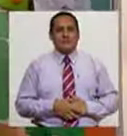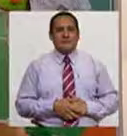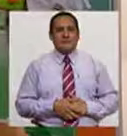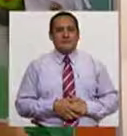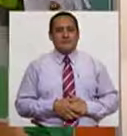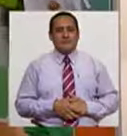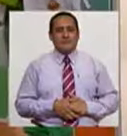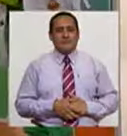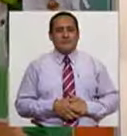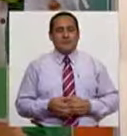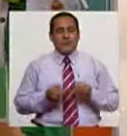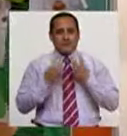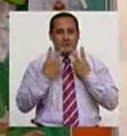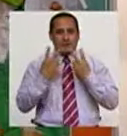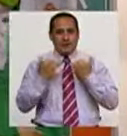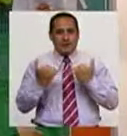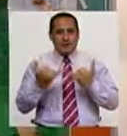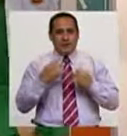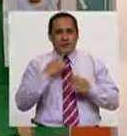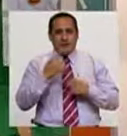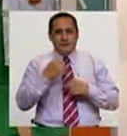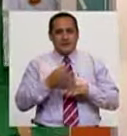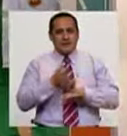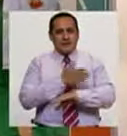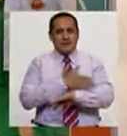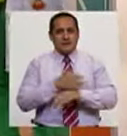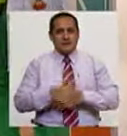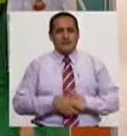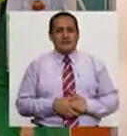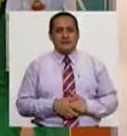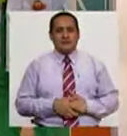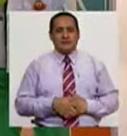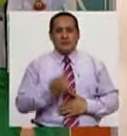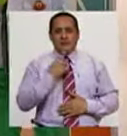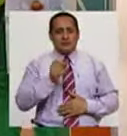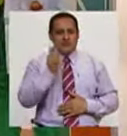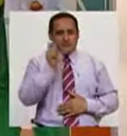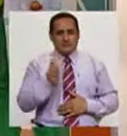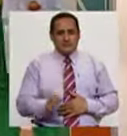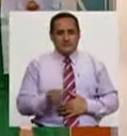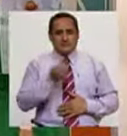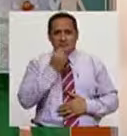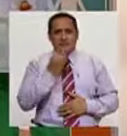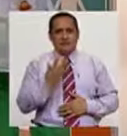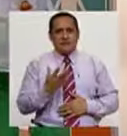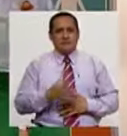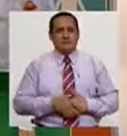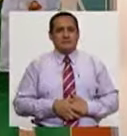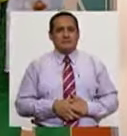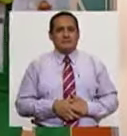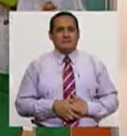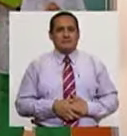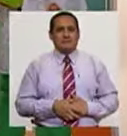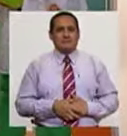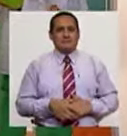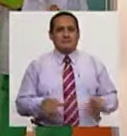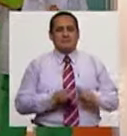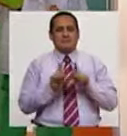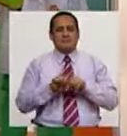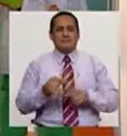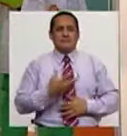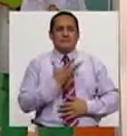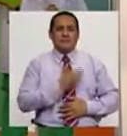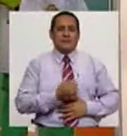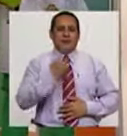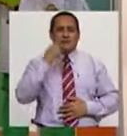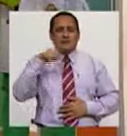el perro. Oye, pero no tiene mal las vibras, ¿sá? No, no, no. Está bien. tú estás súper bien. Pero no le cae a nadie, le cae mal. A nadie le